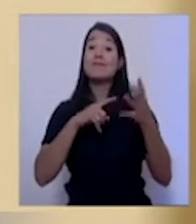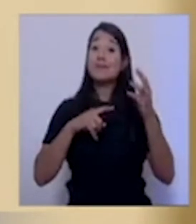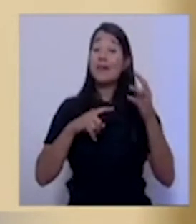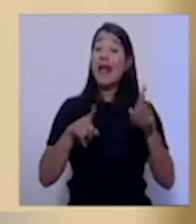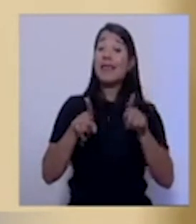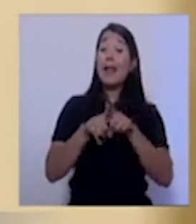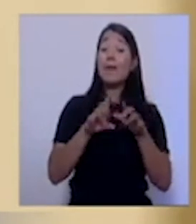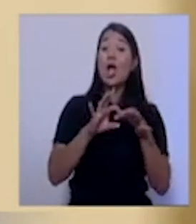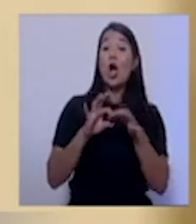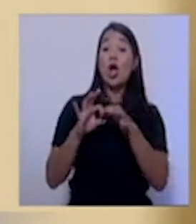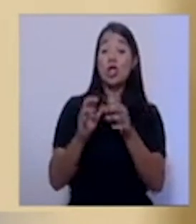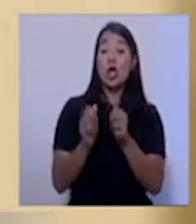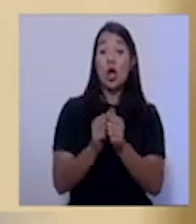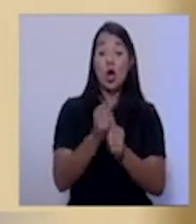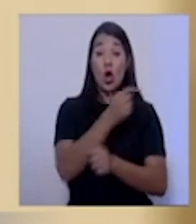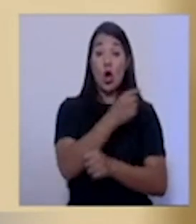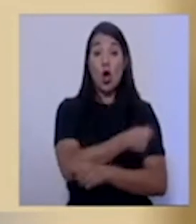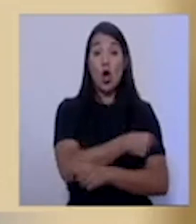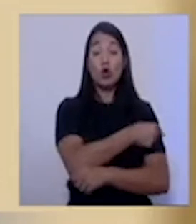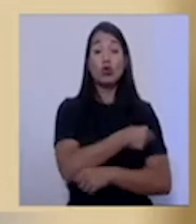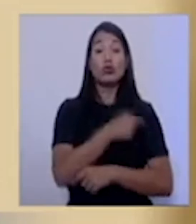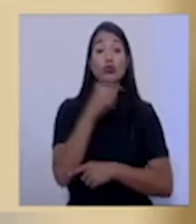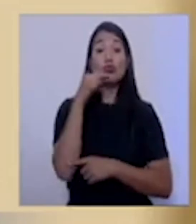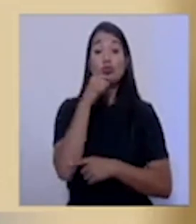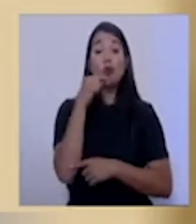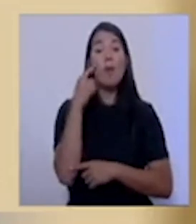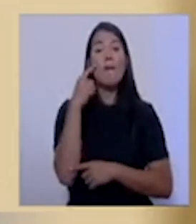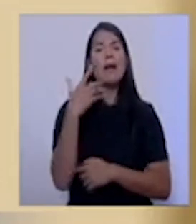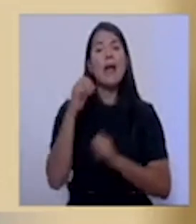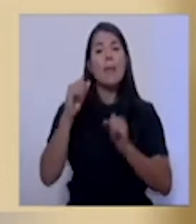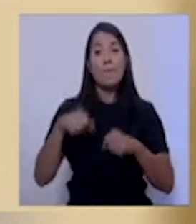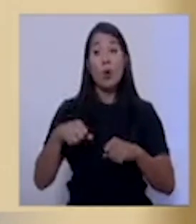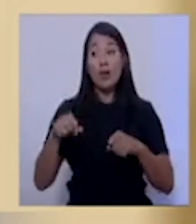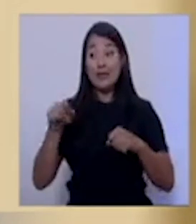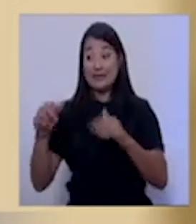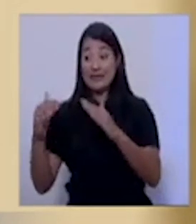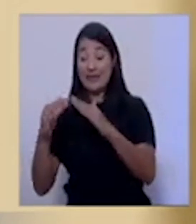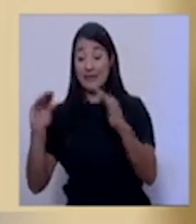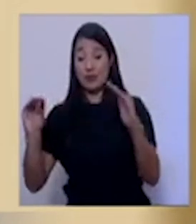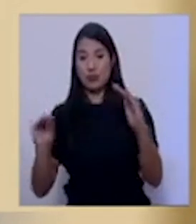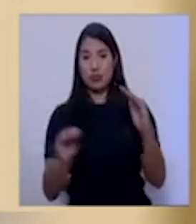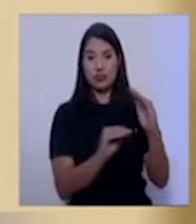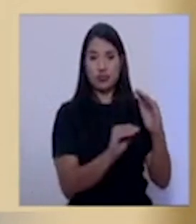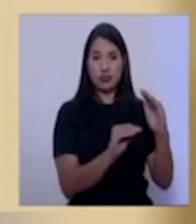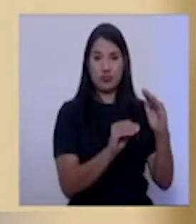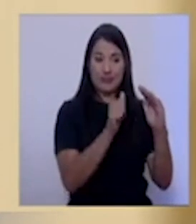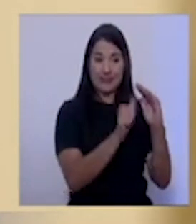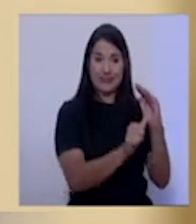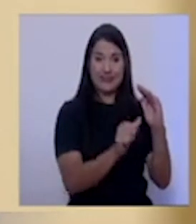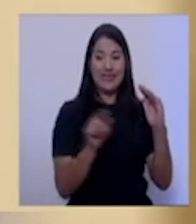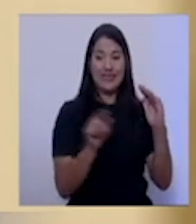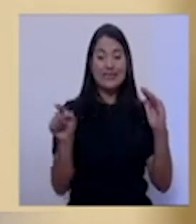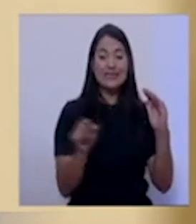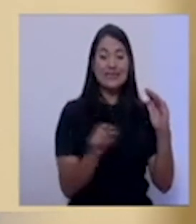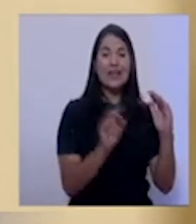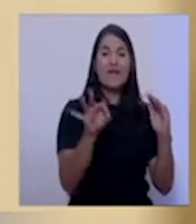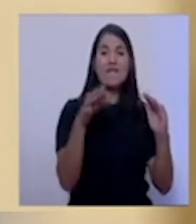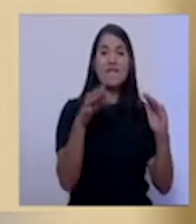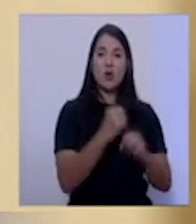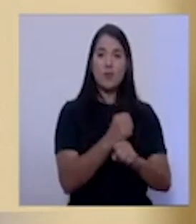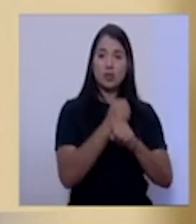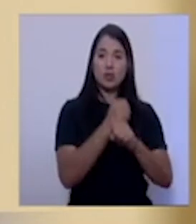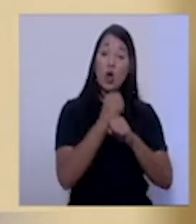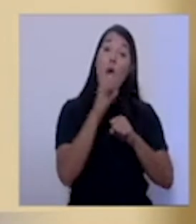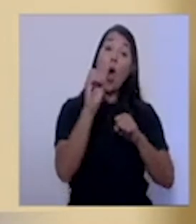o asegurarnos, valga la redundancia, un traslado seguro de estas personas hacia el albergue o desde el